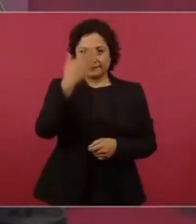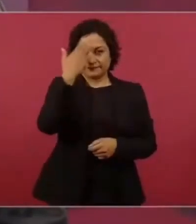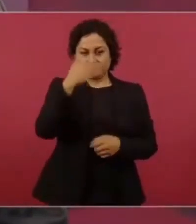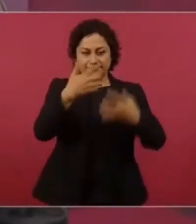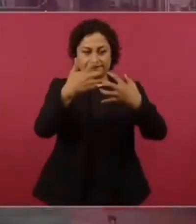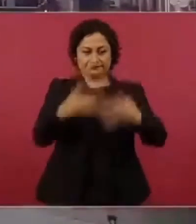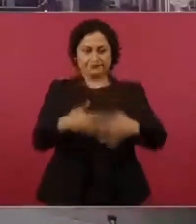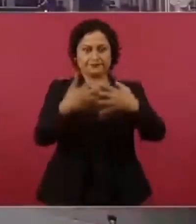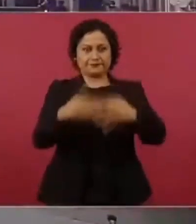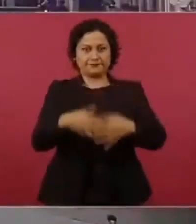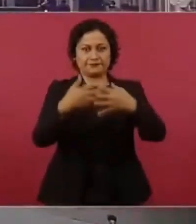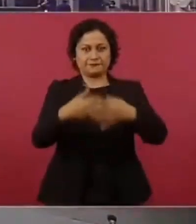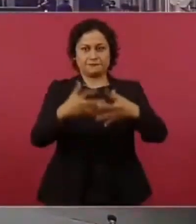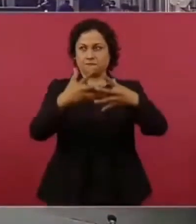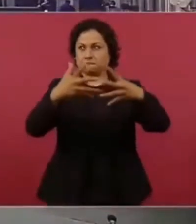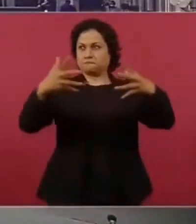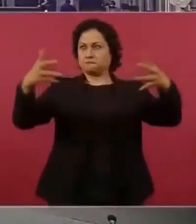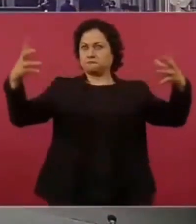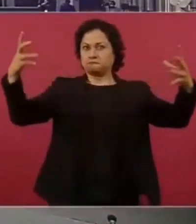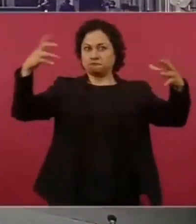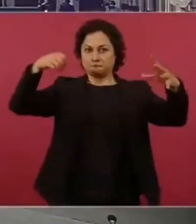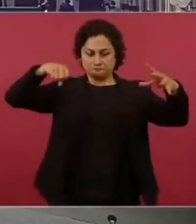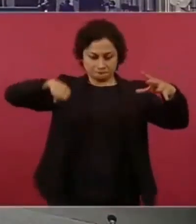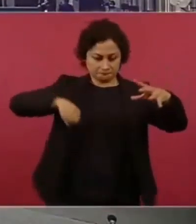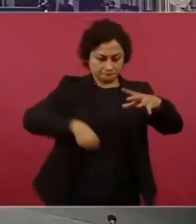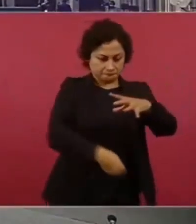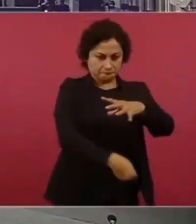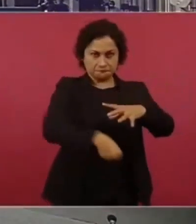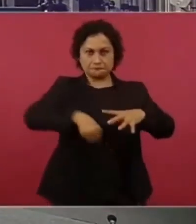un chango,